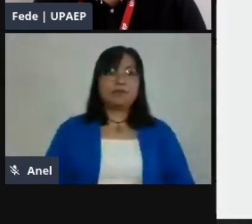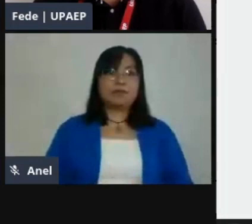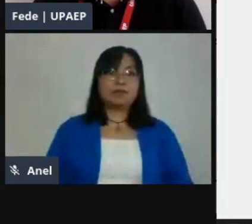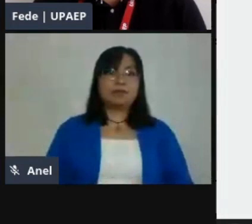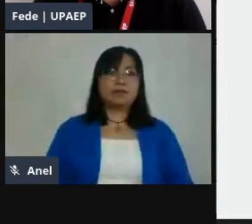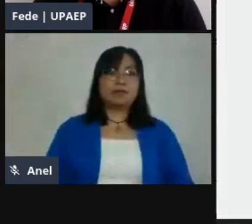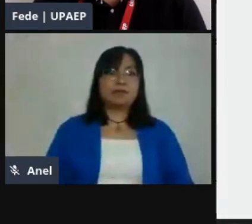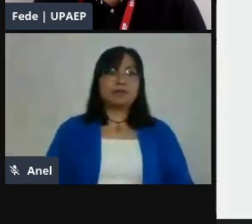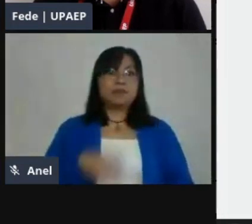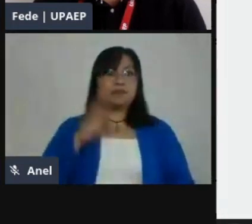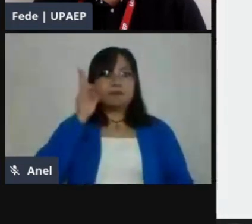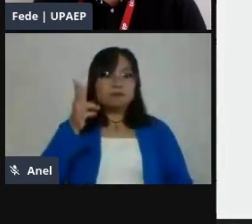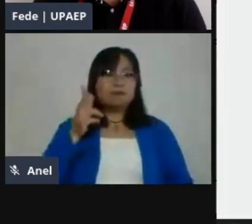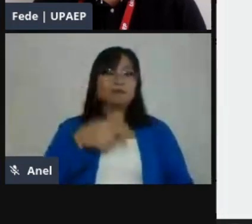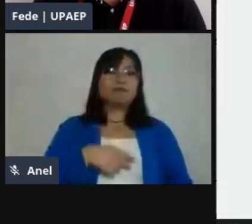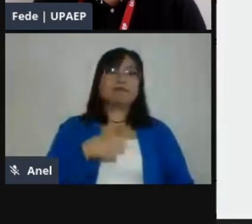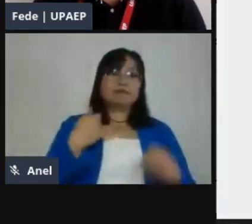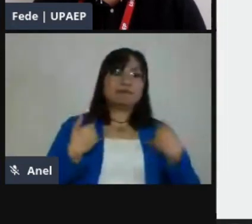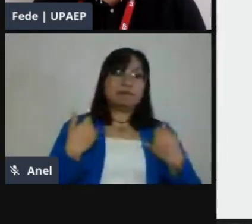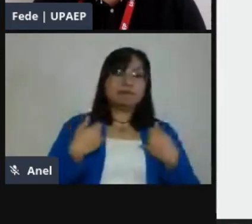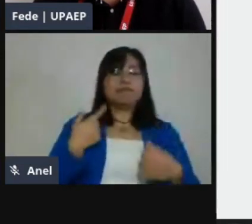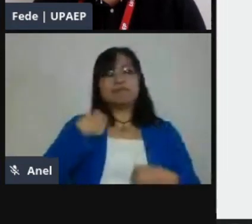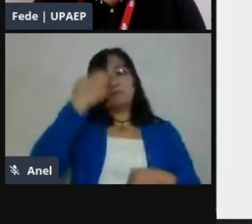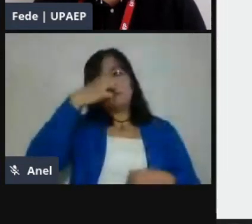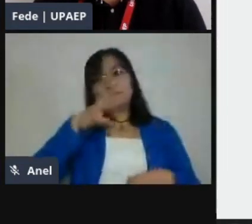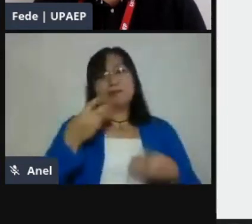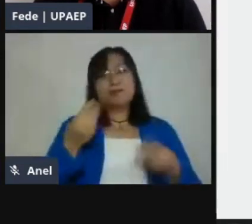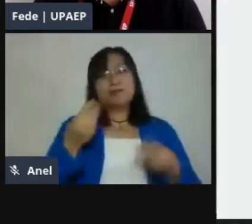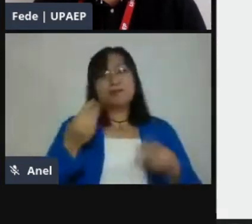Hola, chicos. Los extraño mucho.